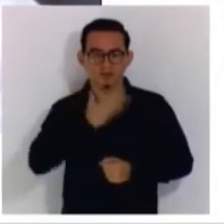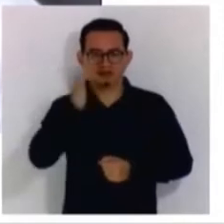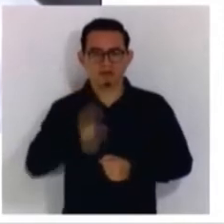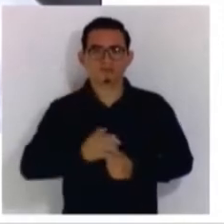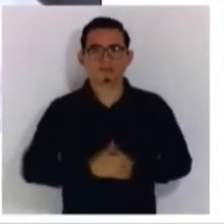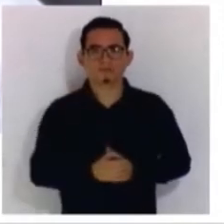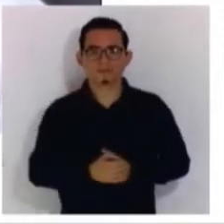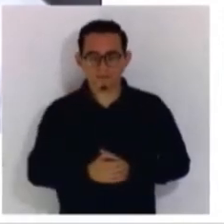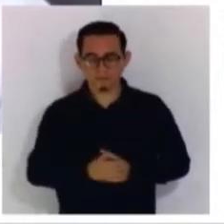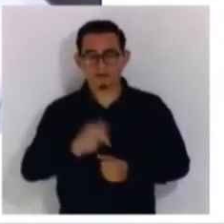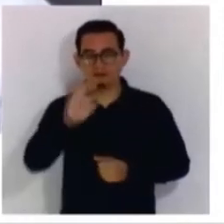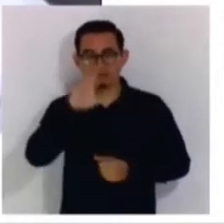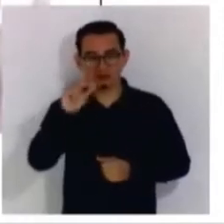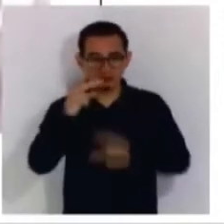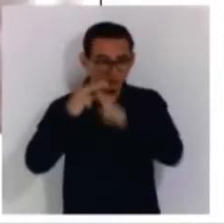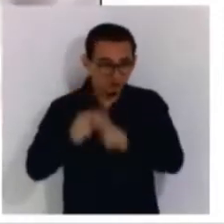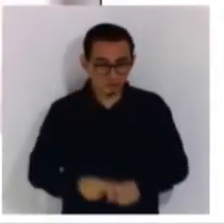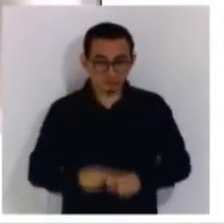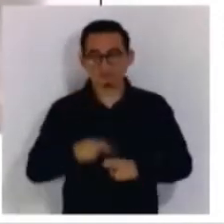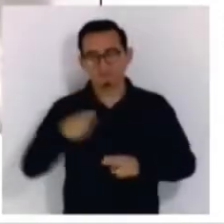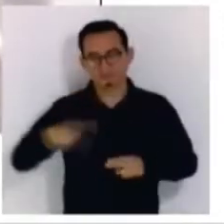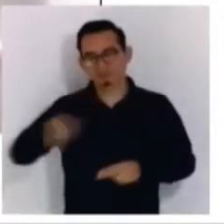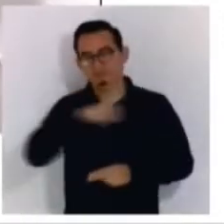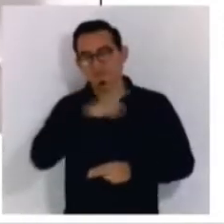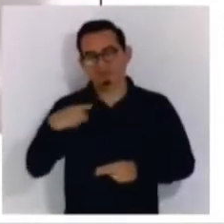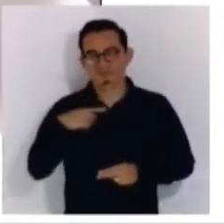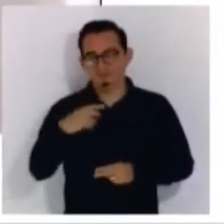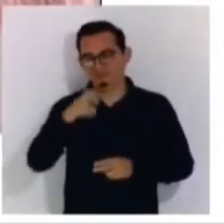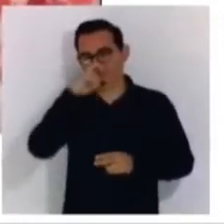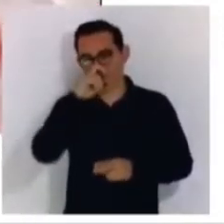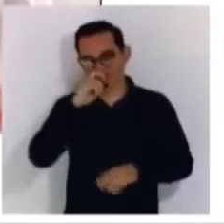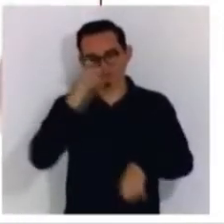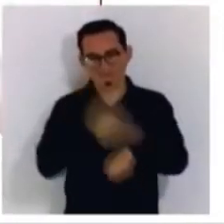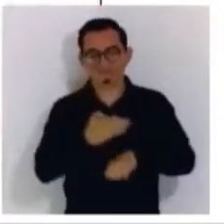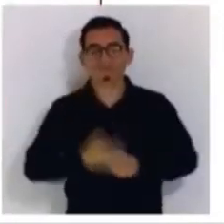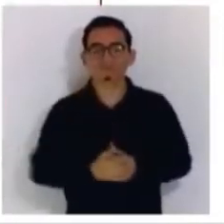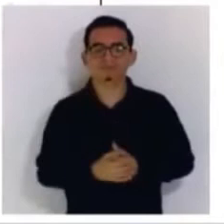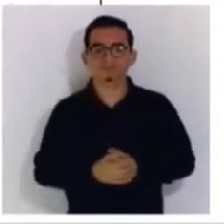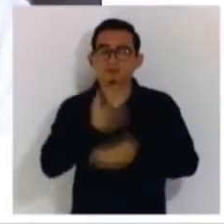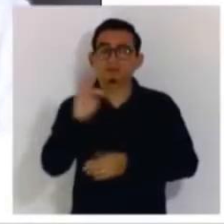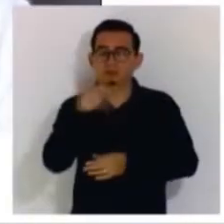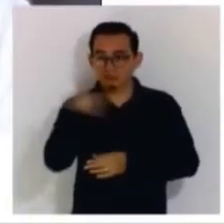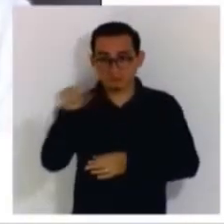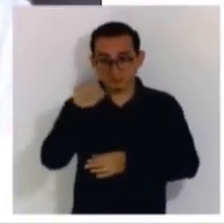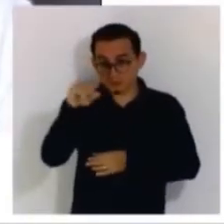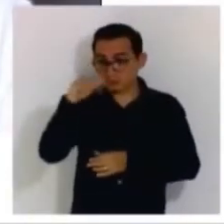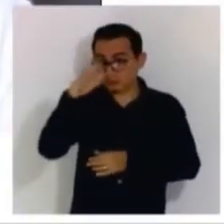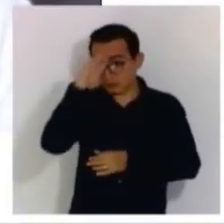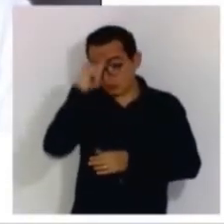y el Estado se lo demanden. Muchísimas gracias y bienvenido. Continuamos.